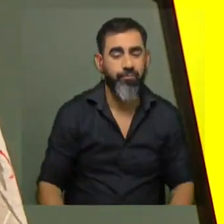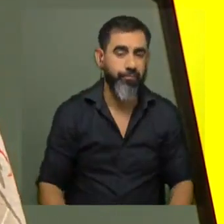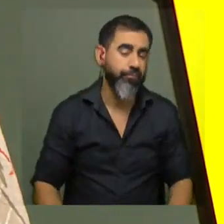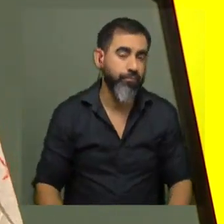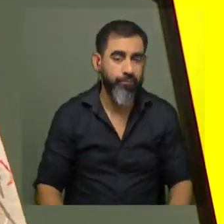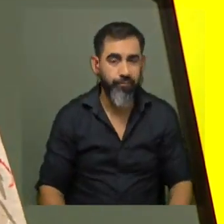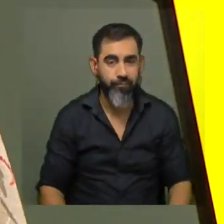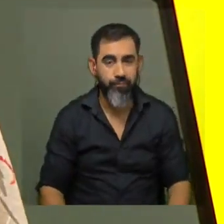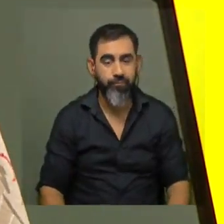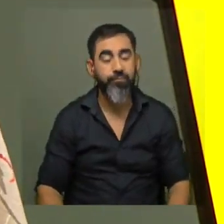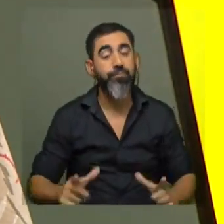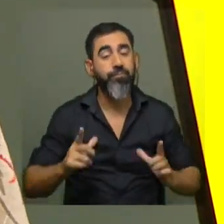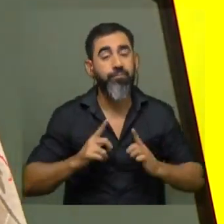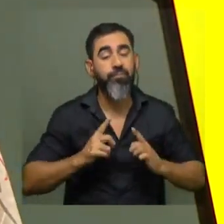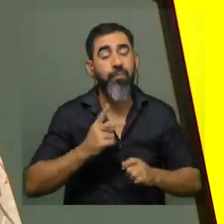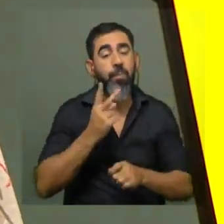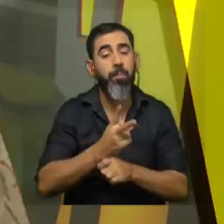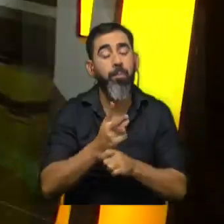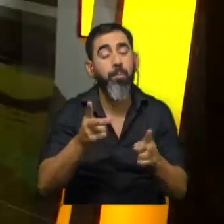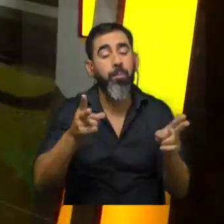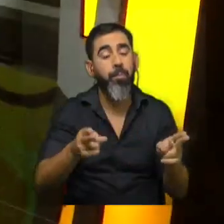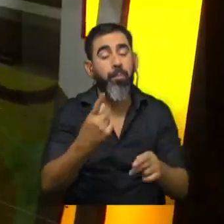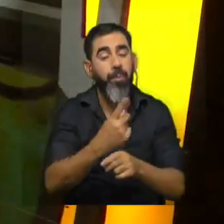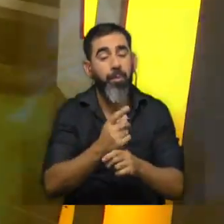vamos a ver con un poquito de suspenso en esta primera parte del informe